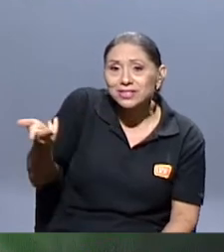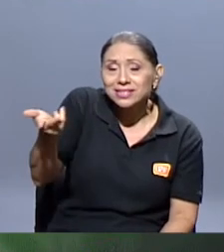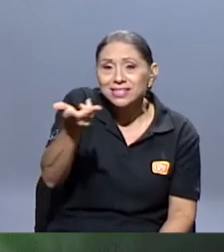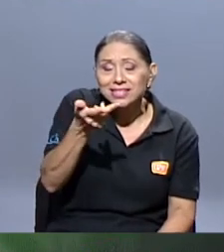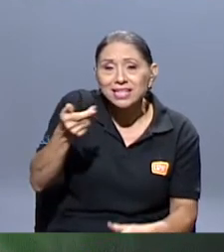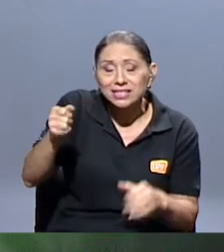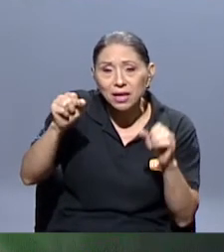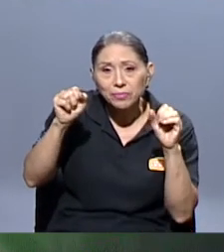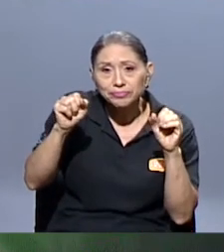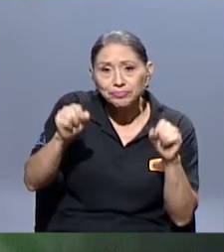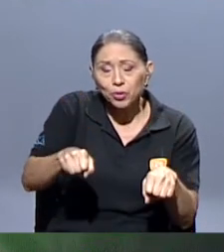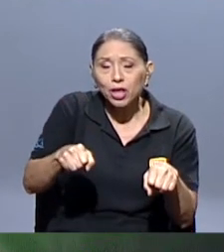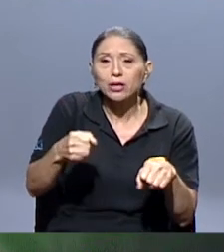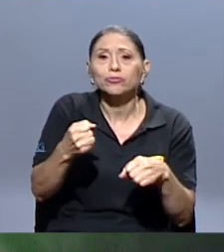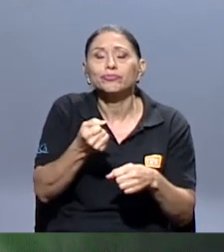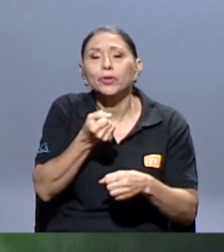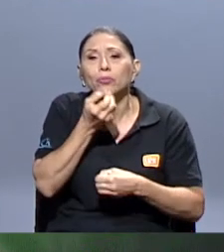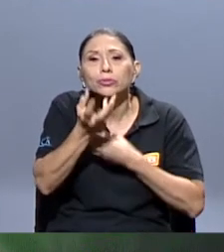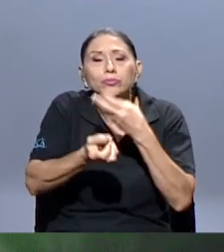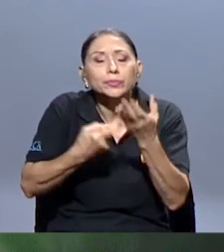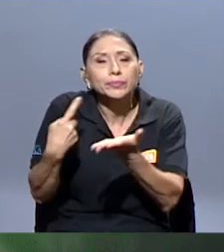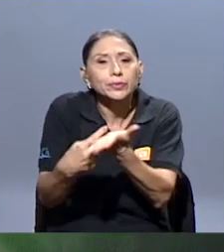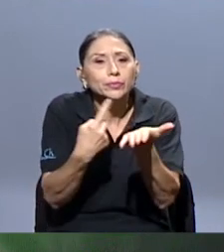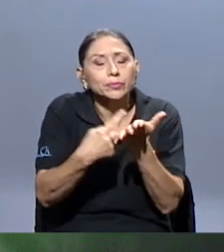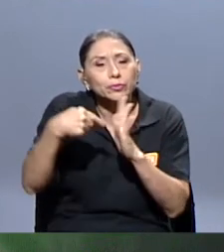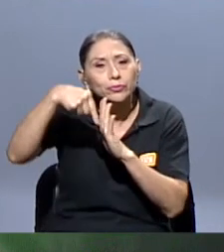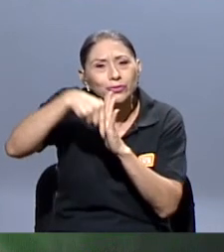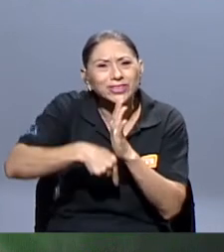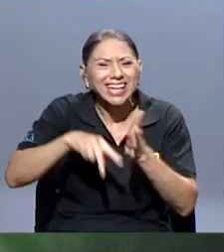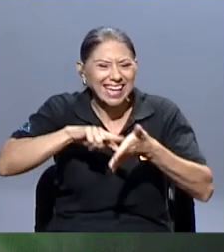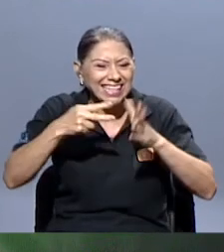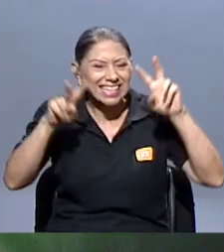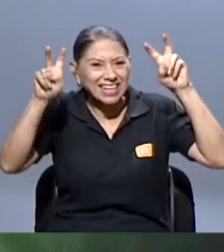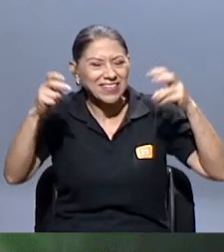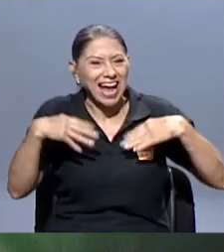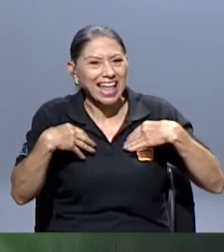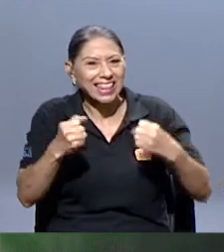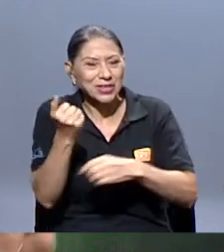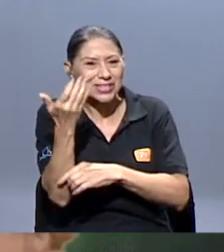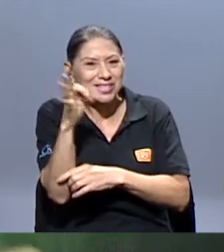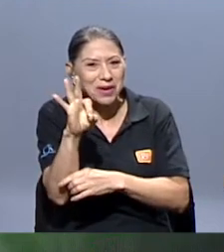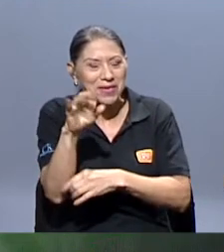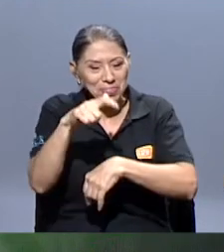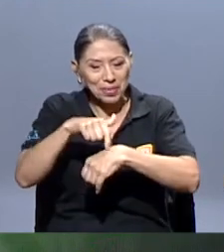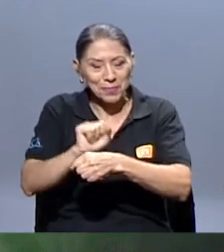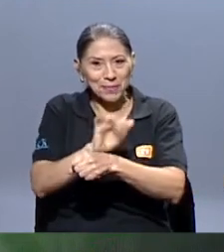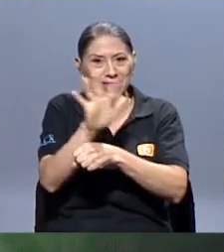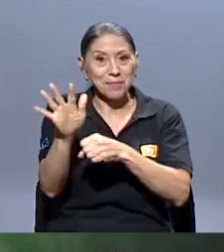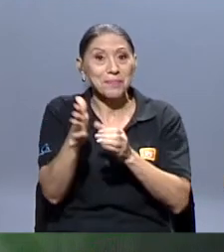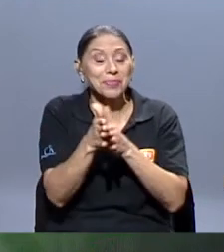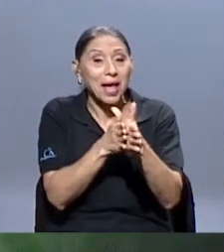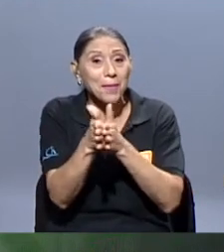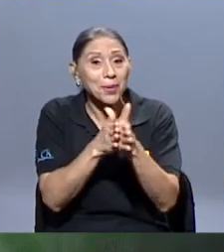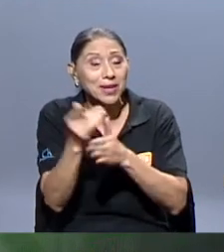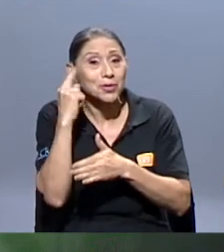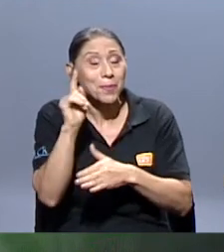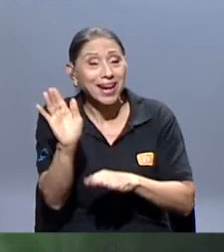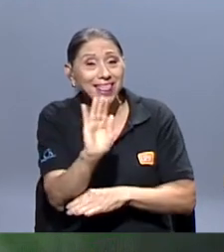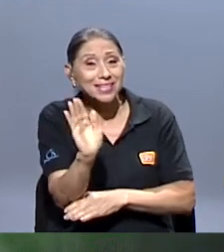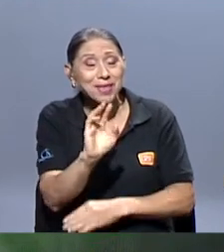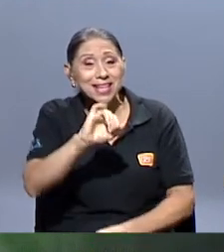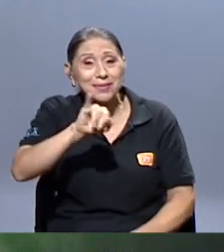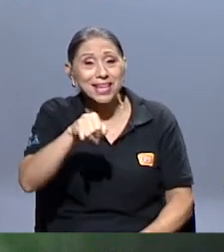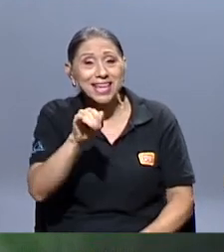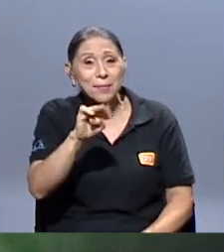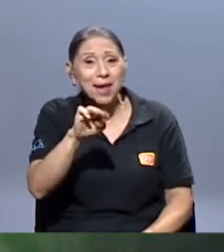posible esta reflexión profunda sobre lo que significa el antiguo Tudio 19 en pandemia. Y bueno, aprovecho para despedirme de Jimena. Ha sido